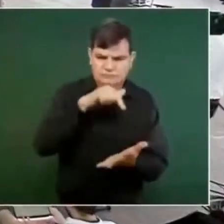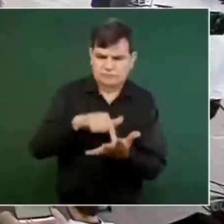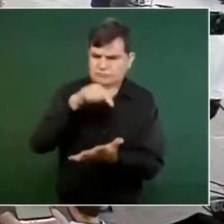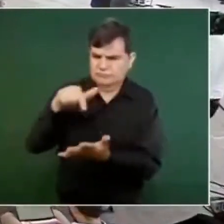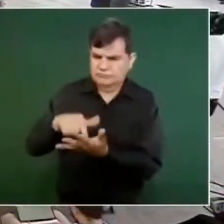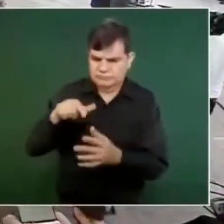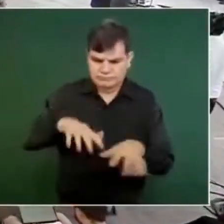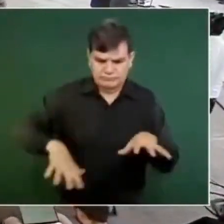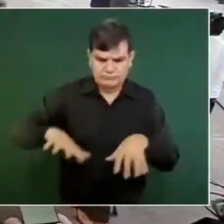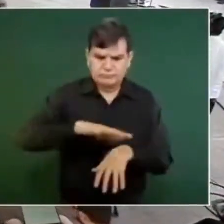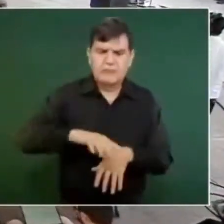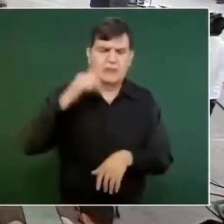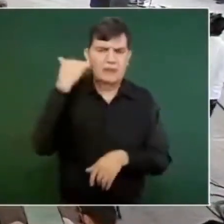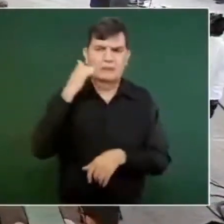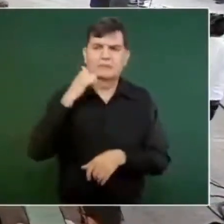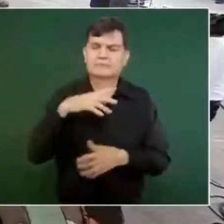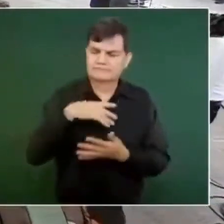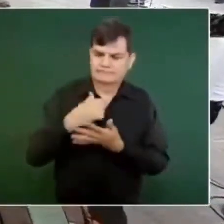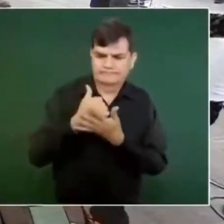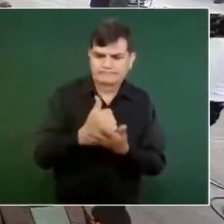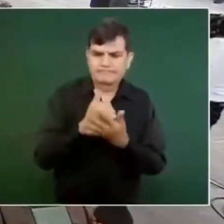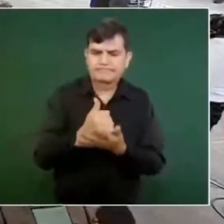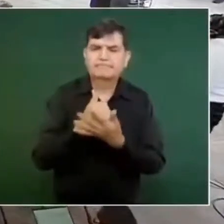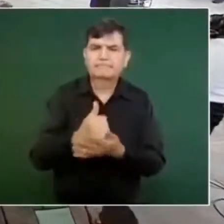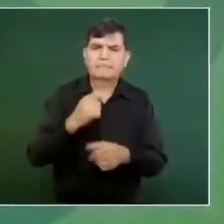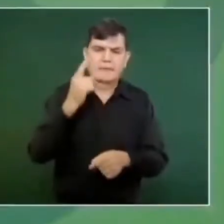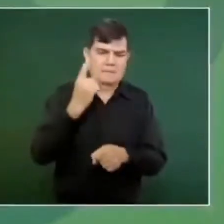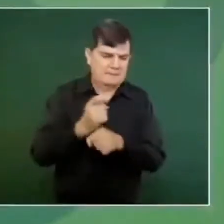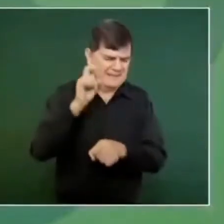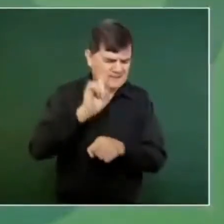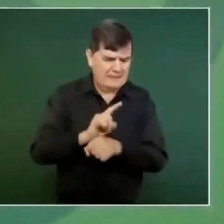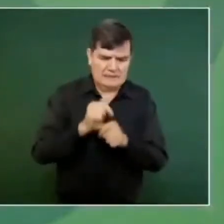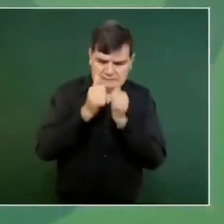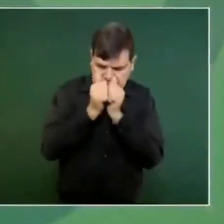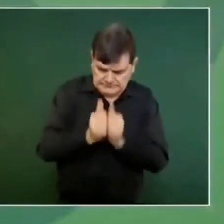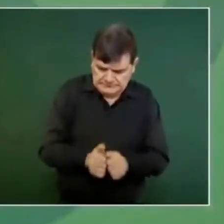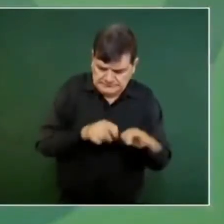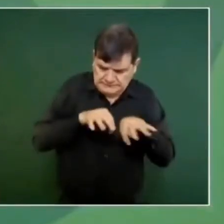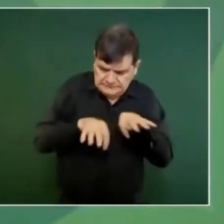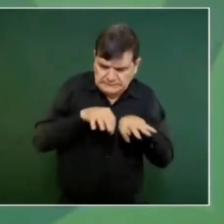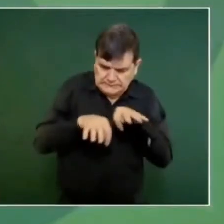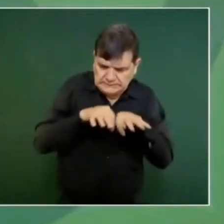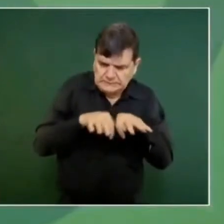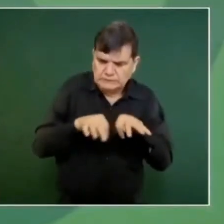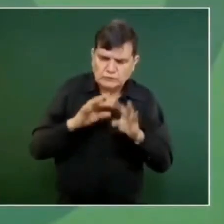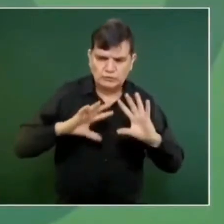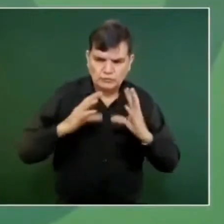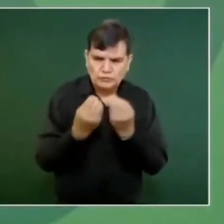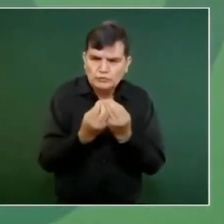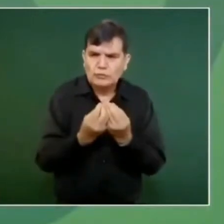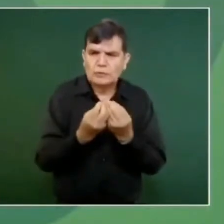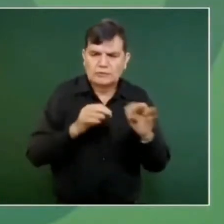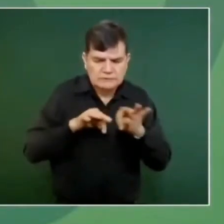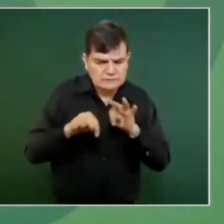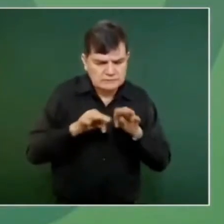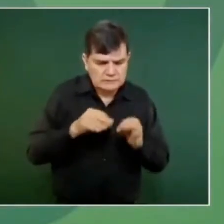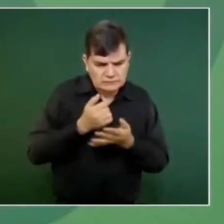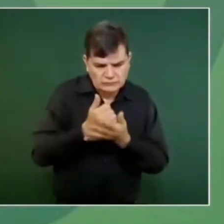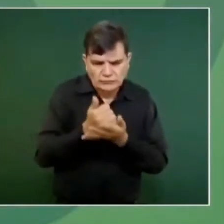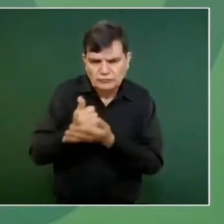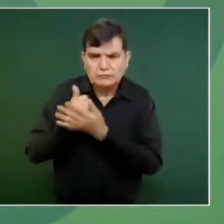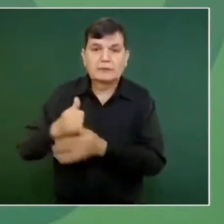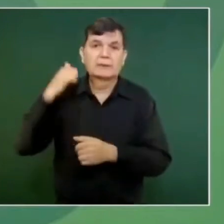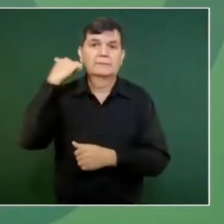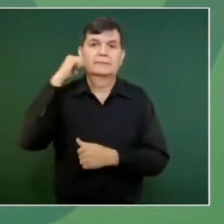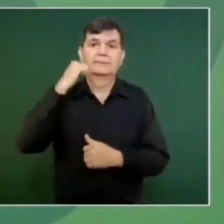están ayudando desde el primer día, todos juntos trabajando por Acapulco.